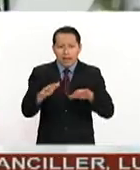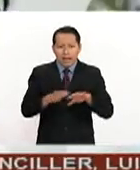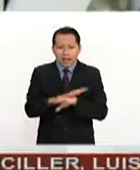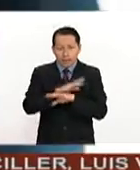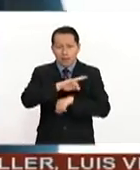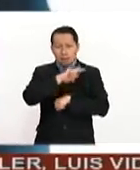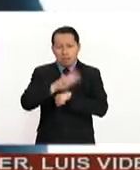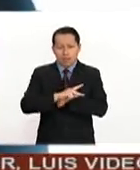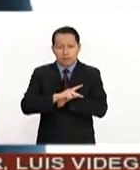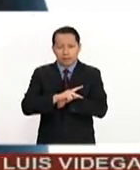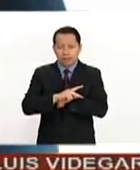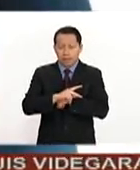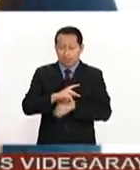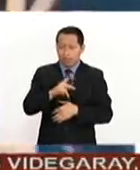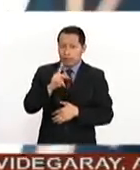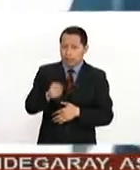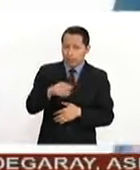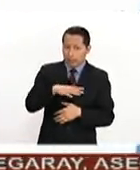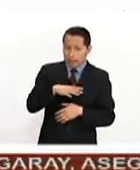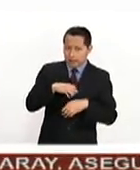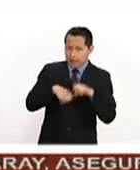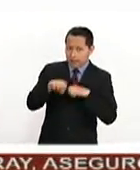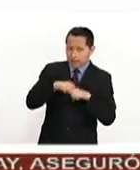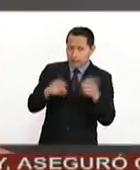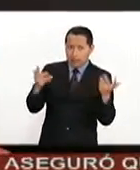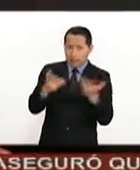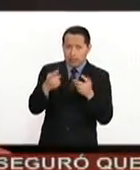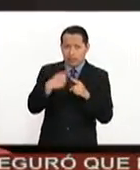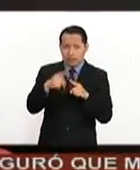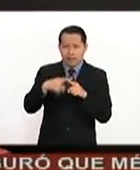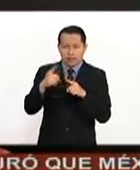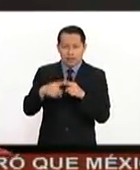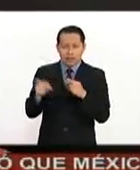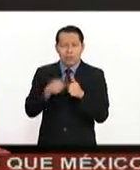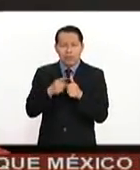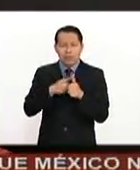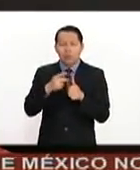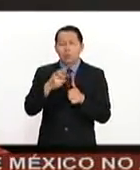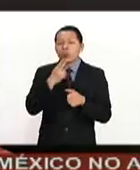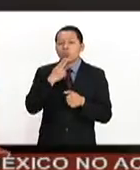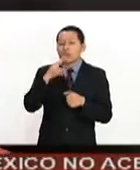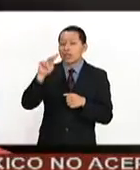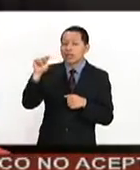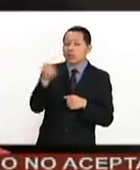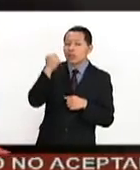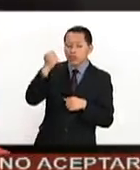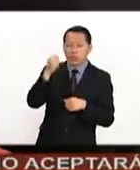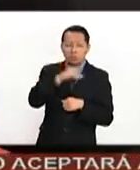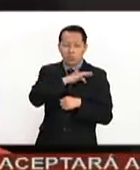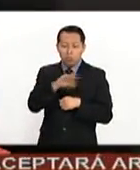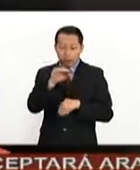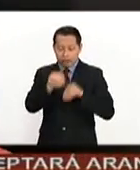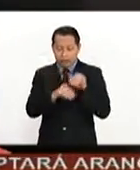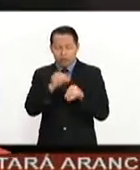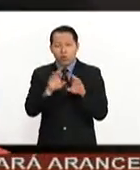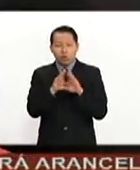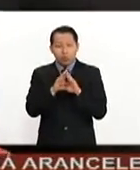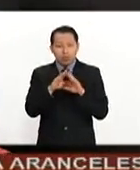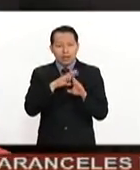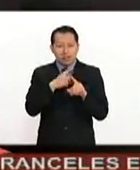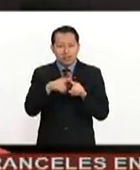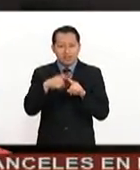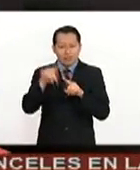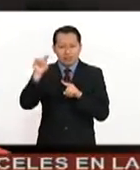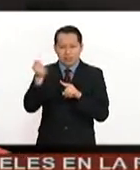industria creativa tiene varios atributos particulares. El primero de ellos es que utiliza la tecnología. Entonces tú para crear contenidos tienes que utilizar herramientas